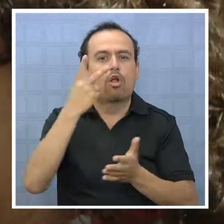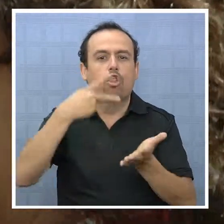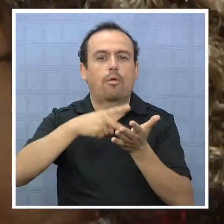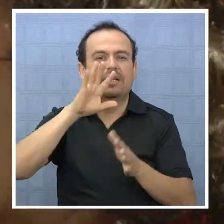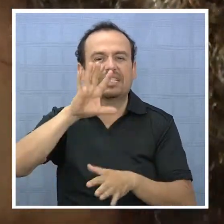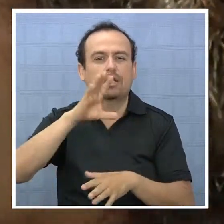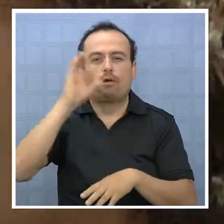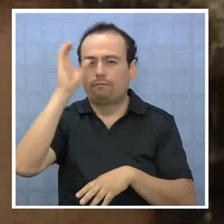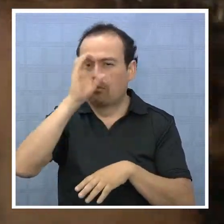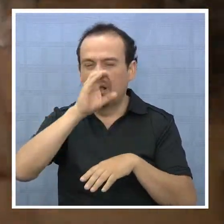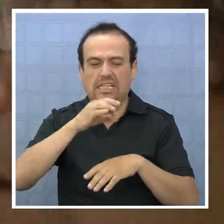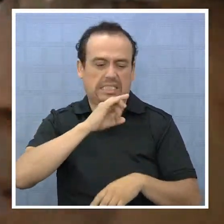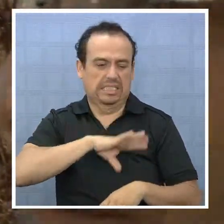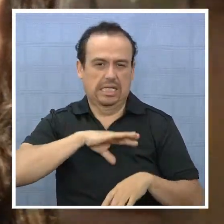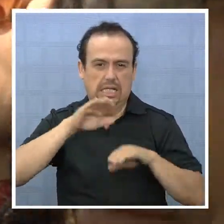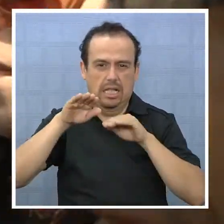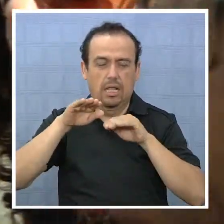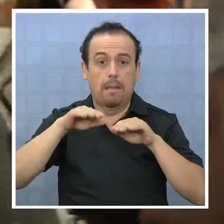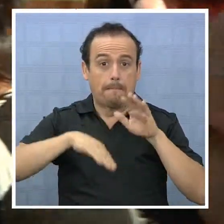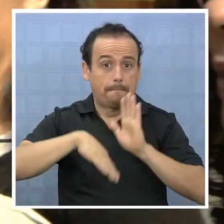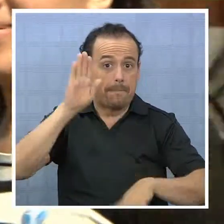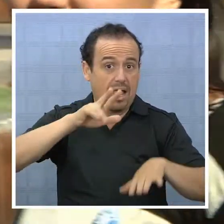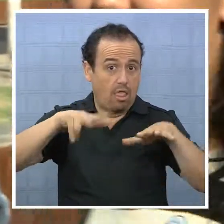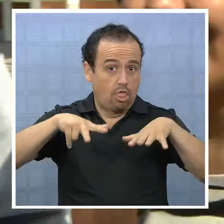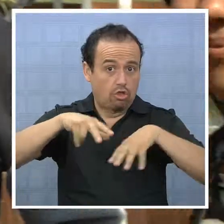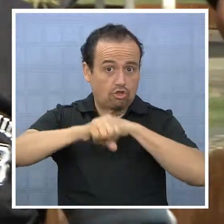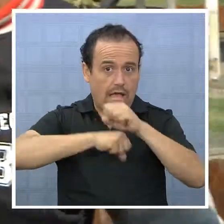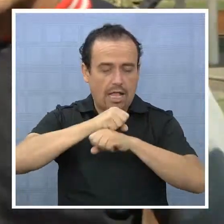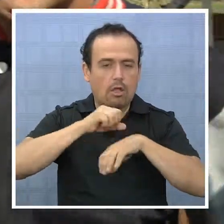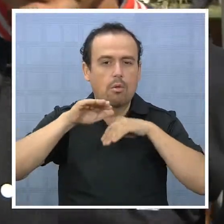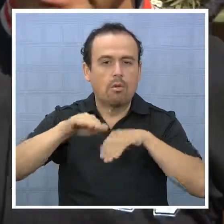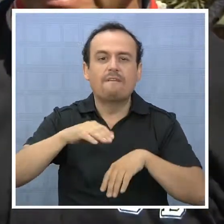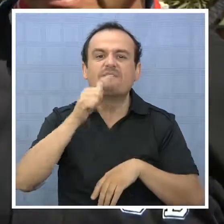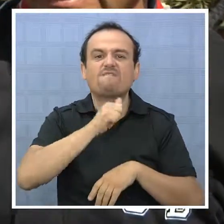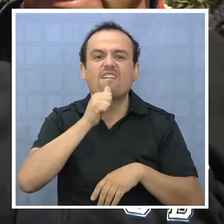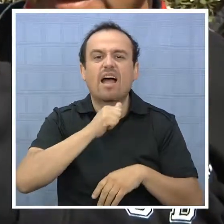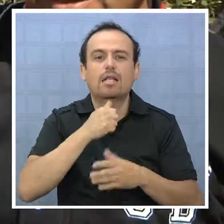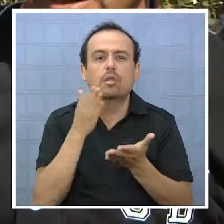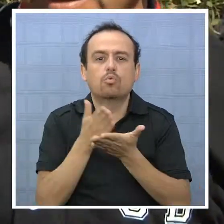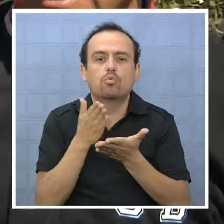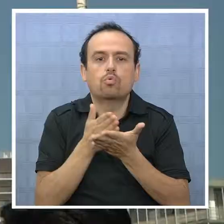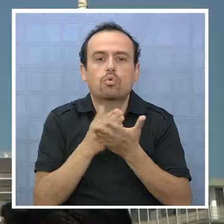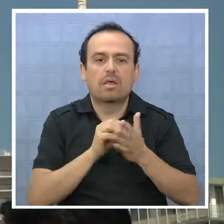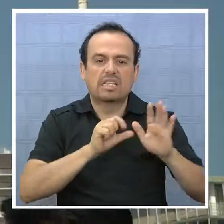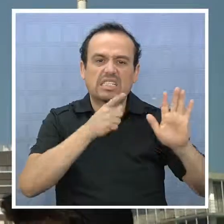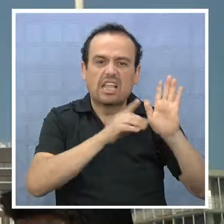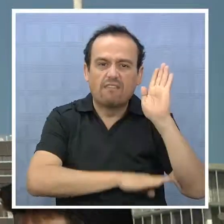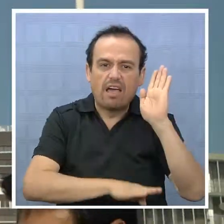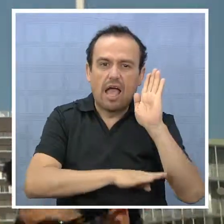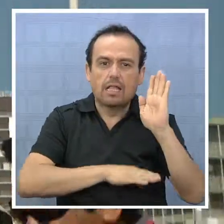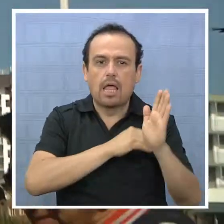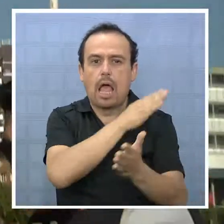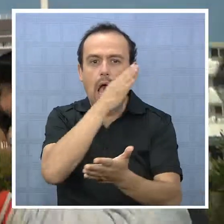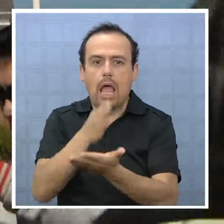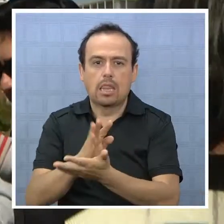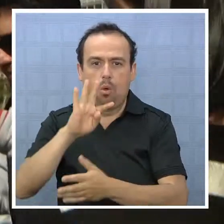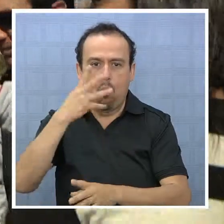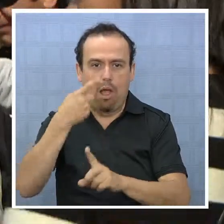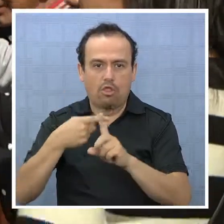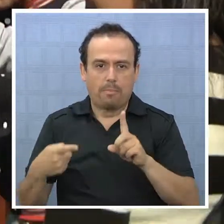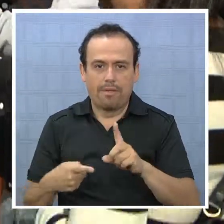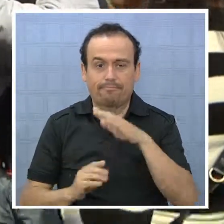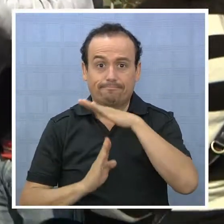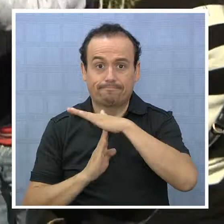que busca apoyar a chilenos mayores de 18 años que no han concluido estudios desde séptimo básico a cuarto medio.